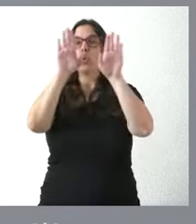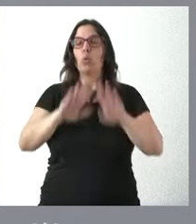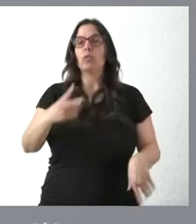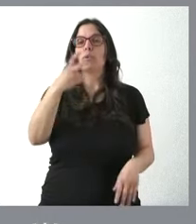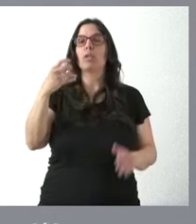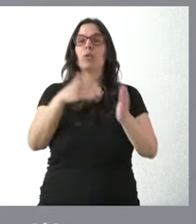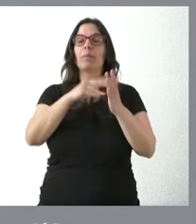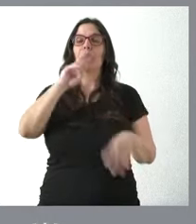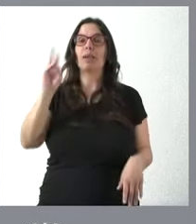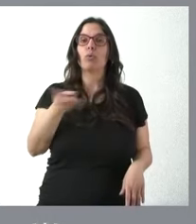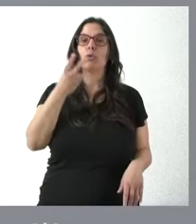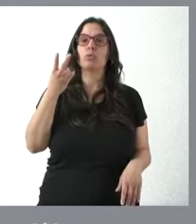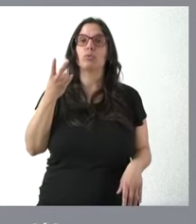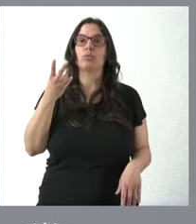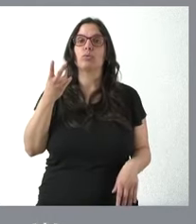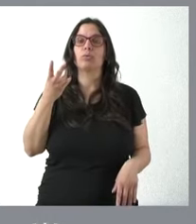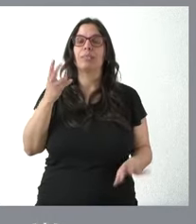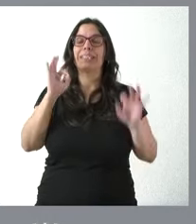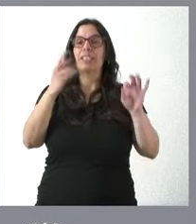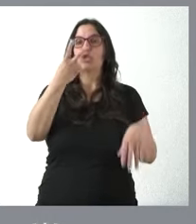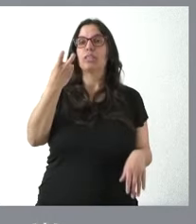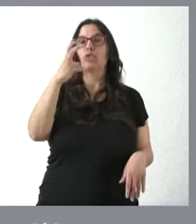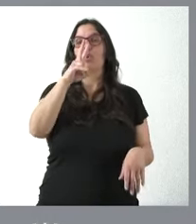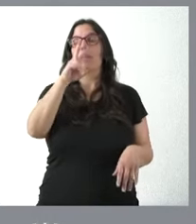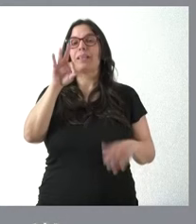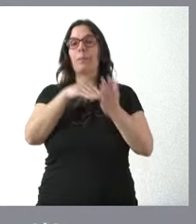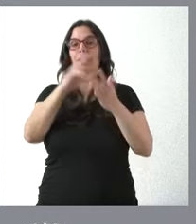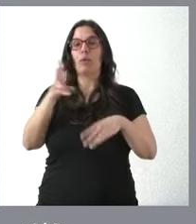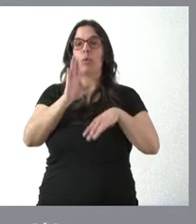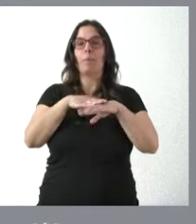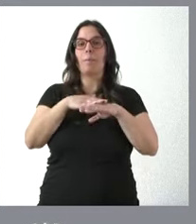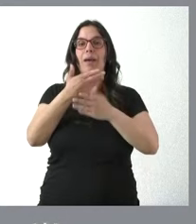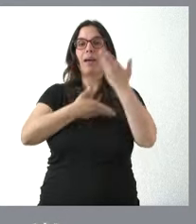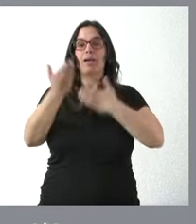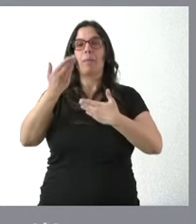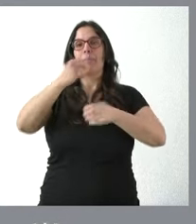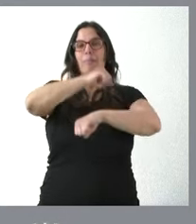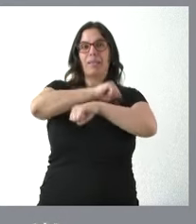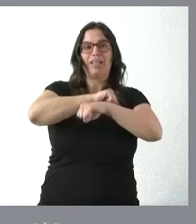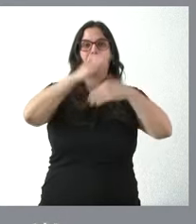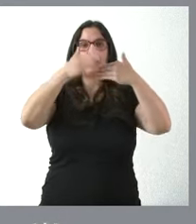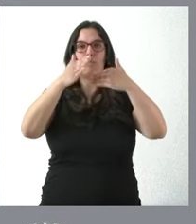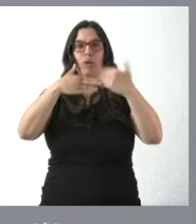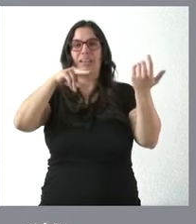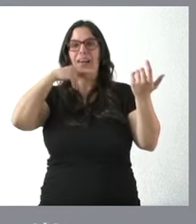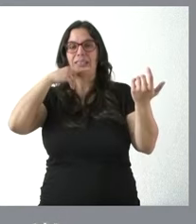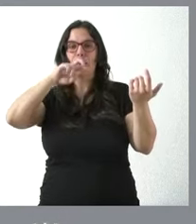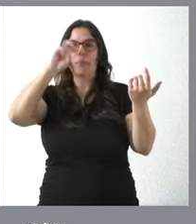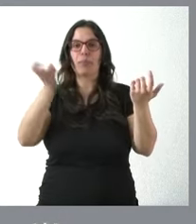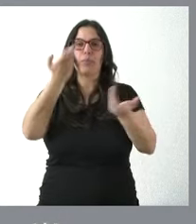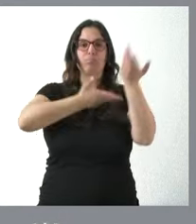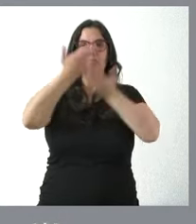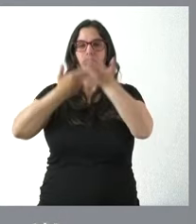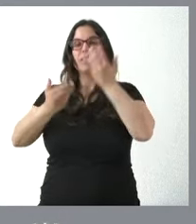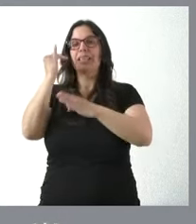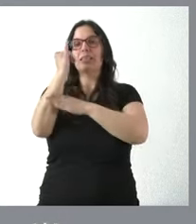.000 euros, en concreto 220.000 euros, para la sustitución de carpinterías exteriores y obras en aseo en el Instituto de